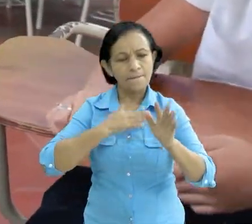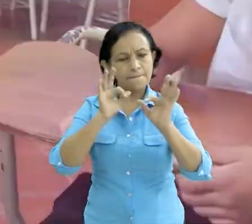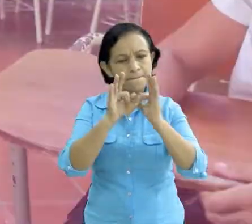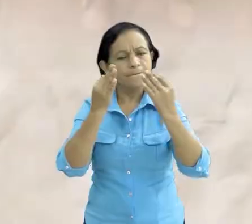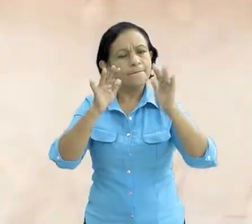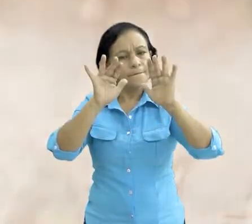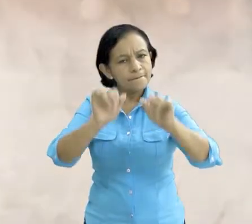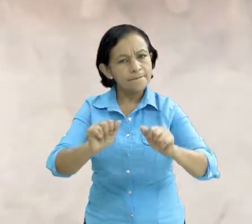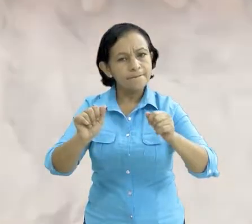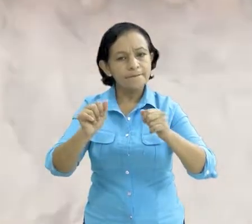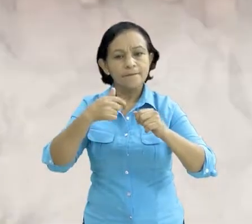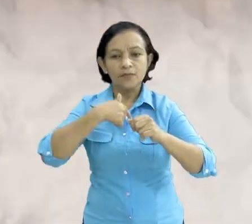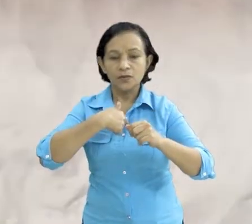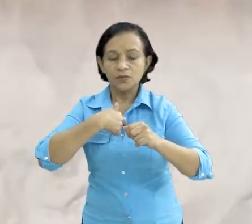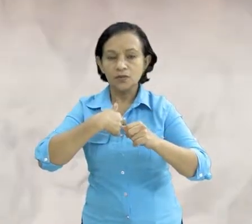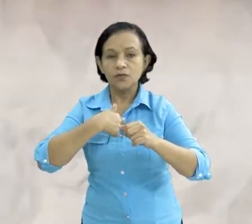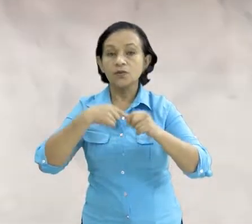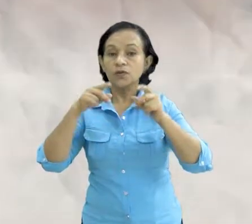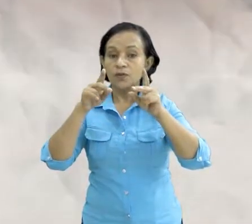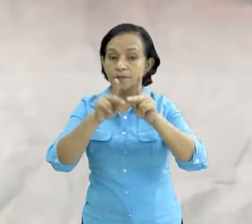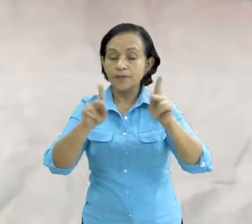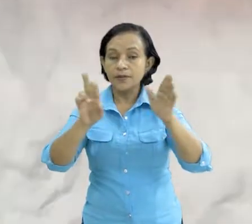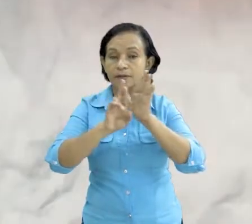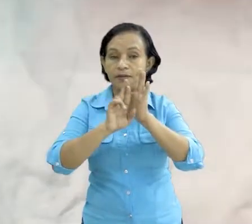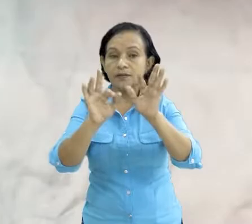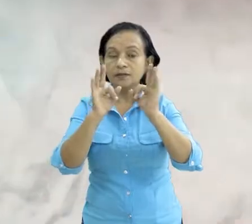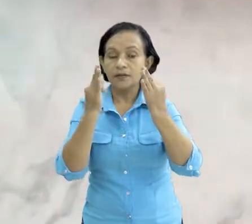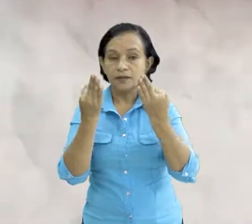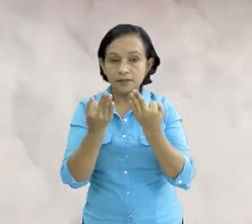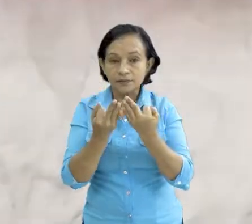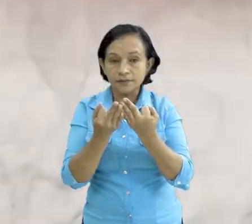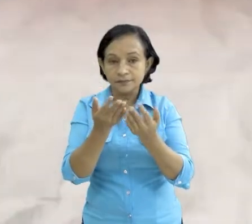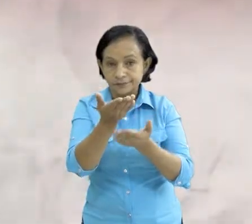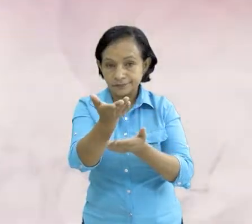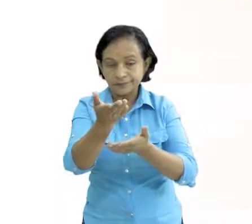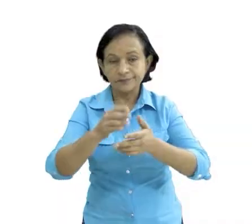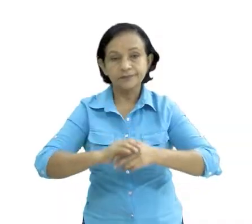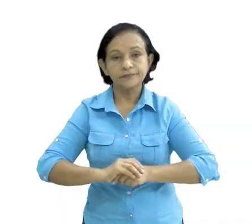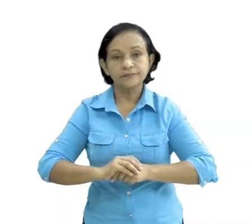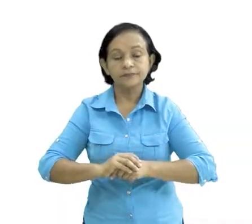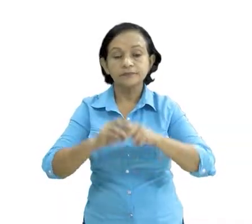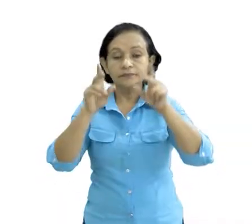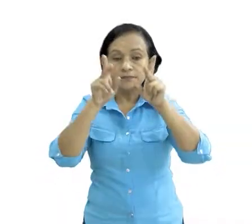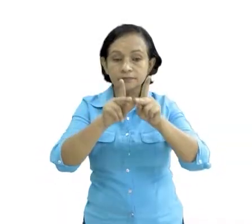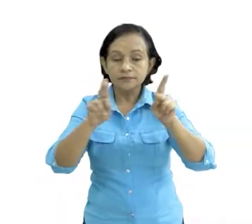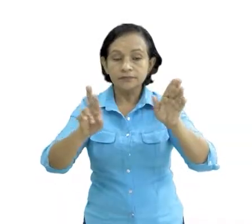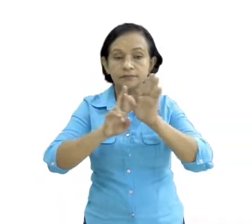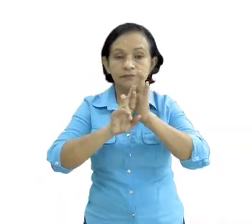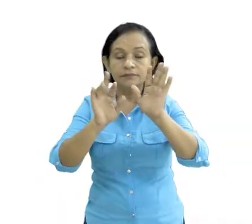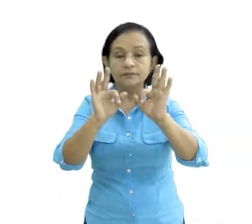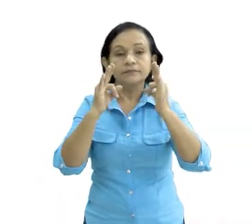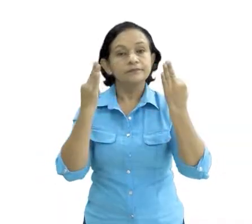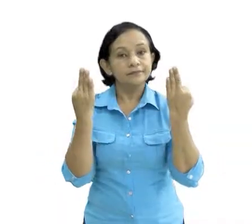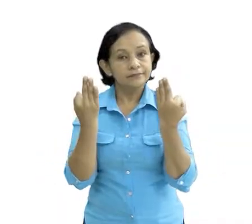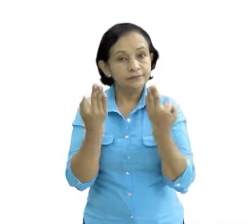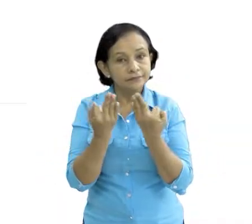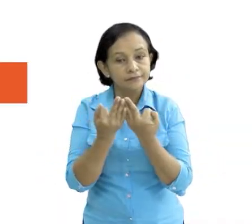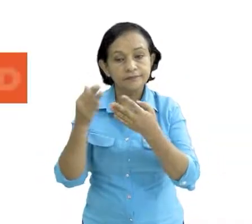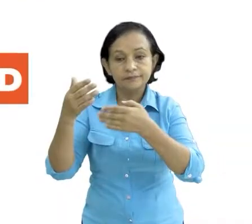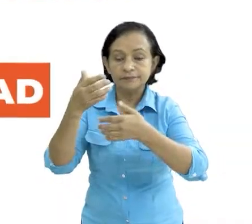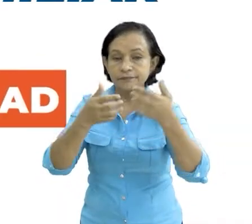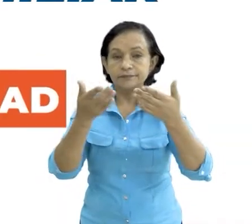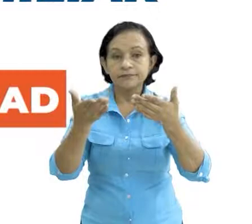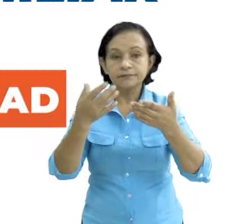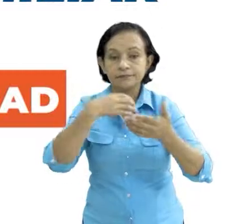preparada yo actualizo mi plan de respuesta familiar y vos actualizar nuestro plan de respuesta familiar multi